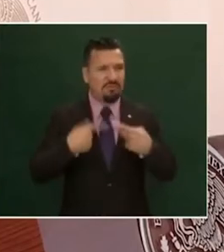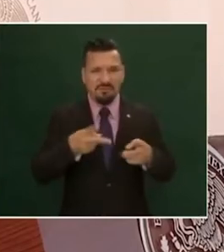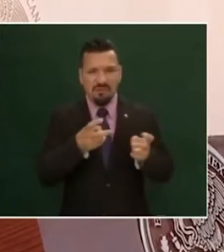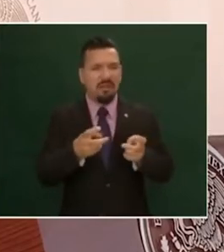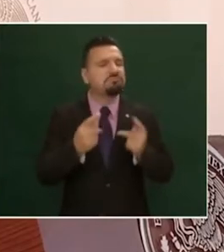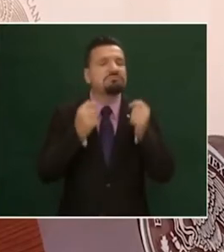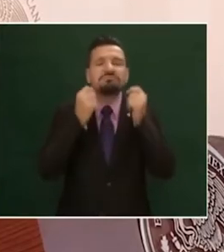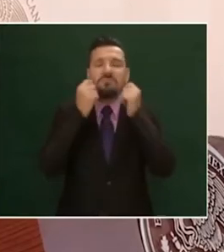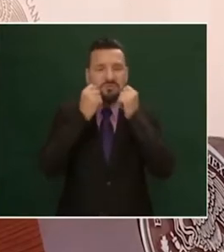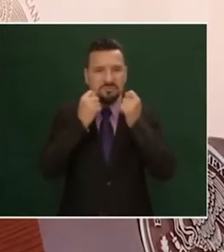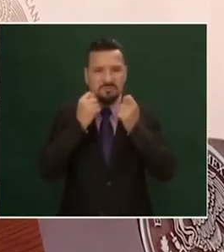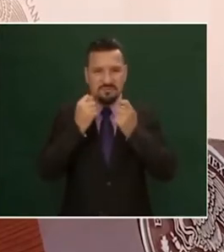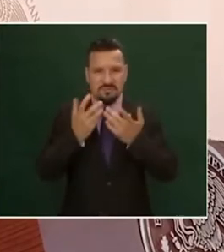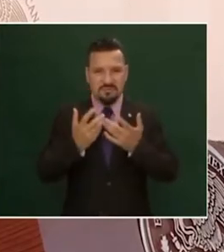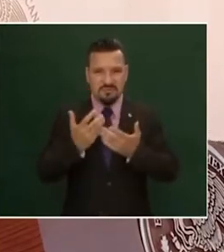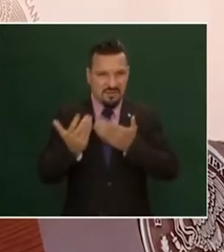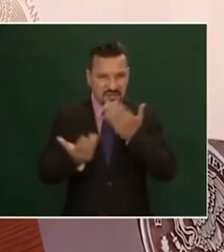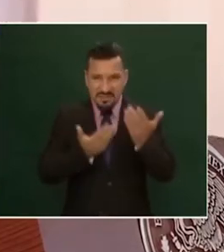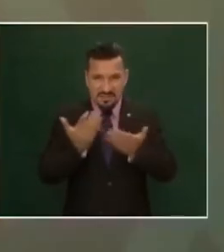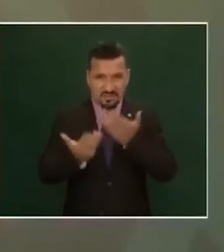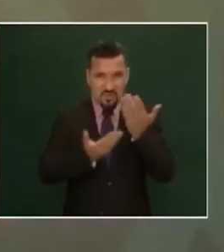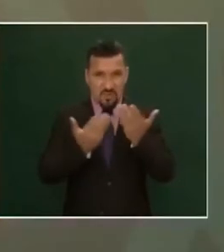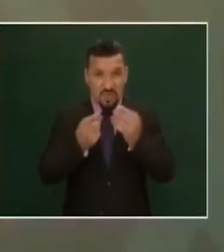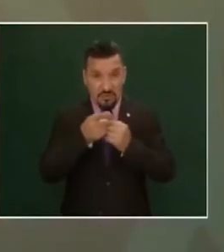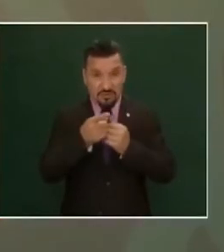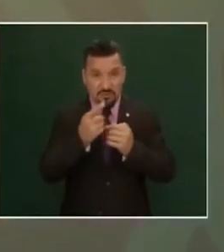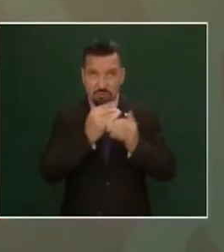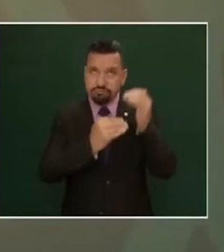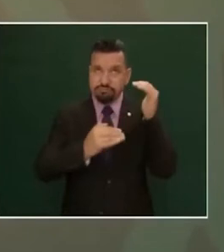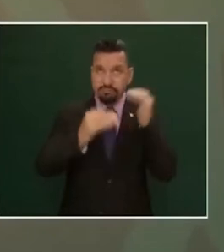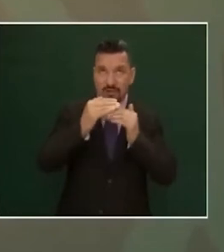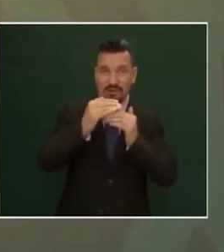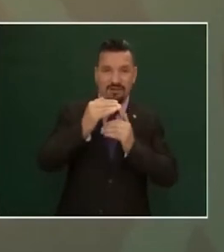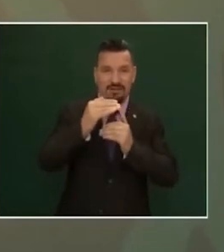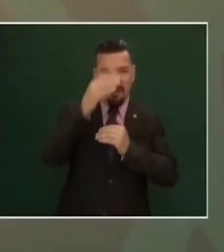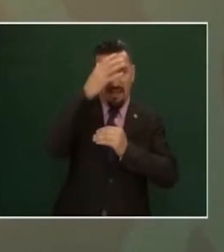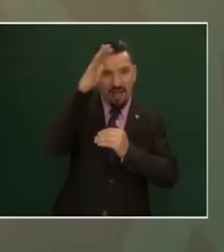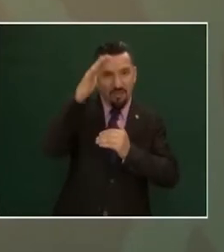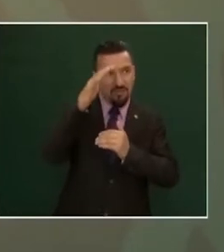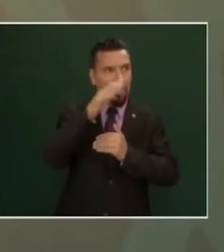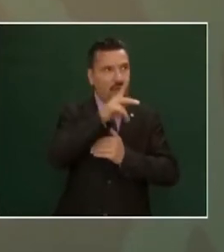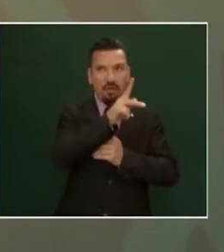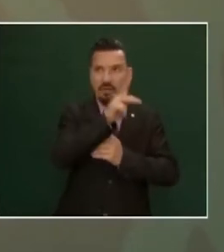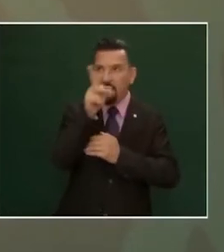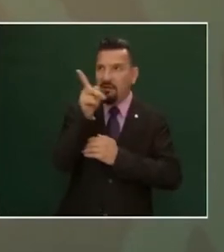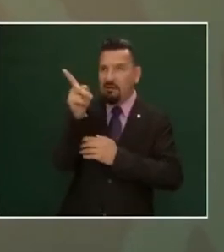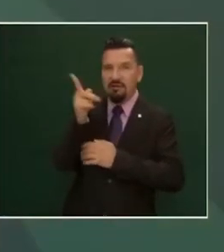estudia para que cuando seas grande seas don fulano